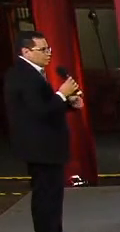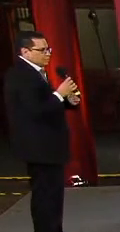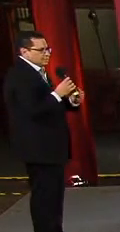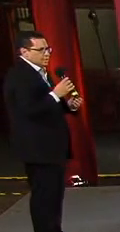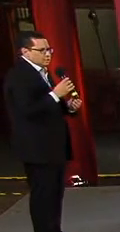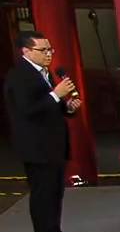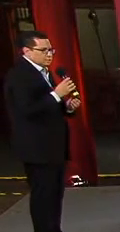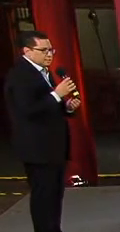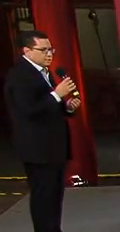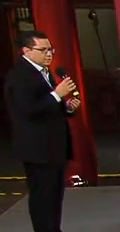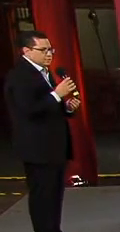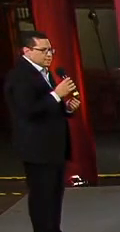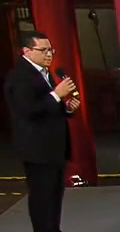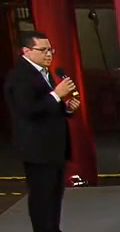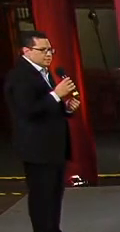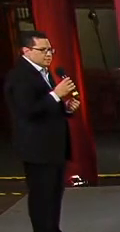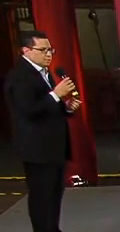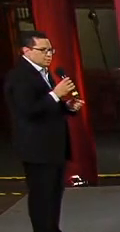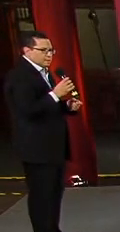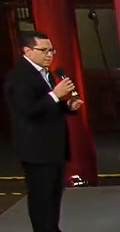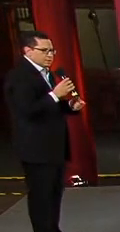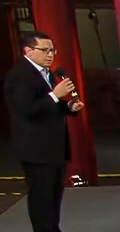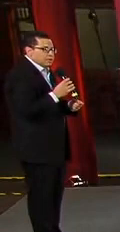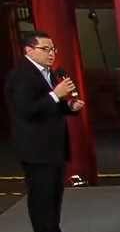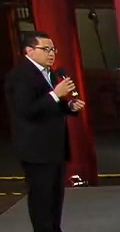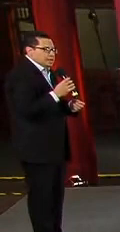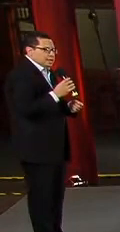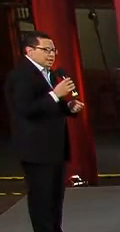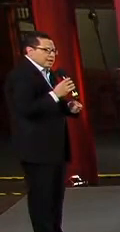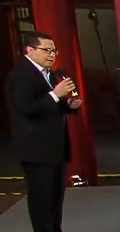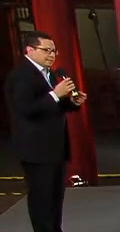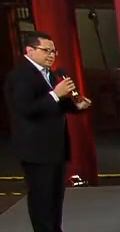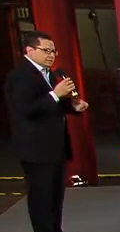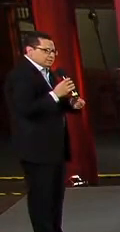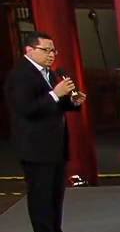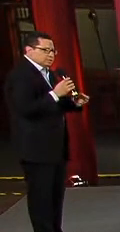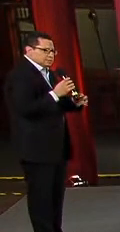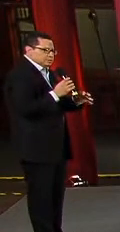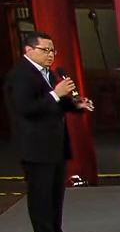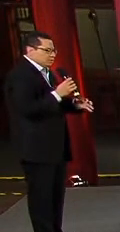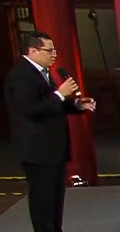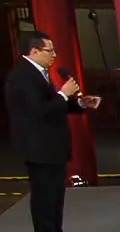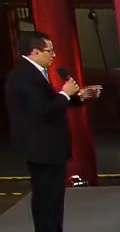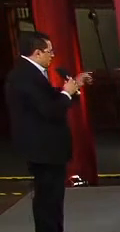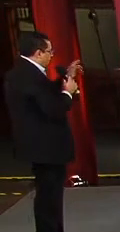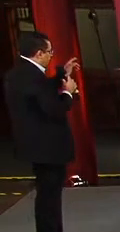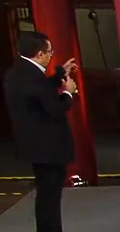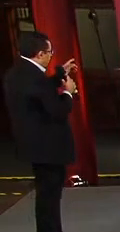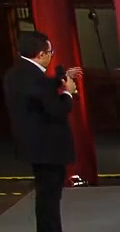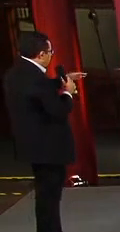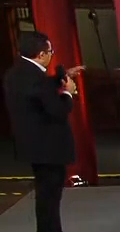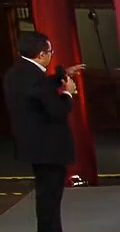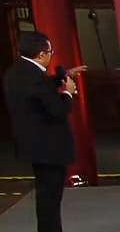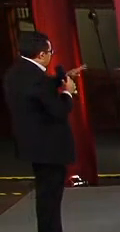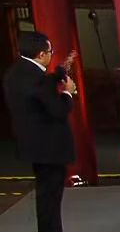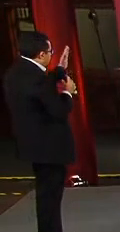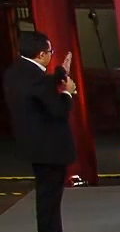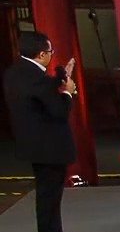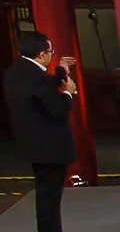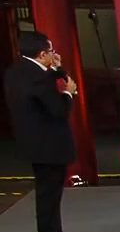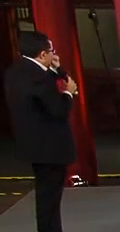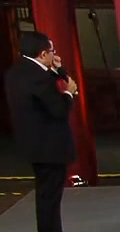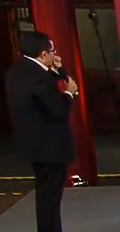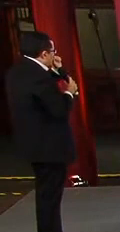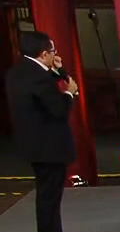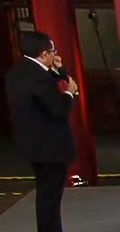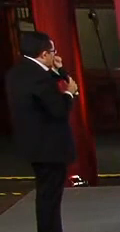los estados que estarían teniendo una mayor afectación o transmisión entre la población. Más allá